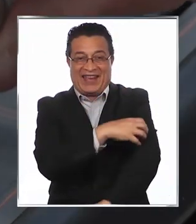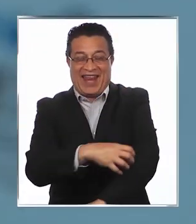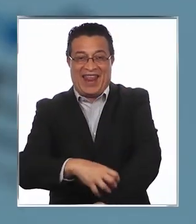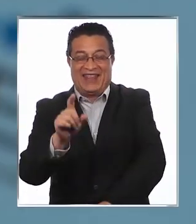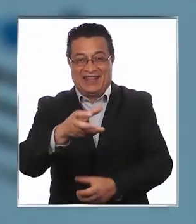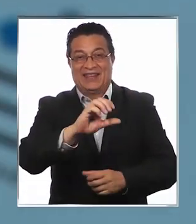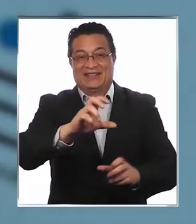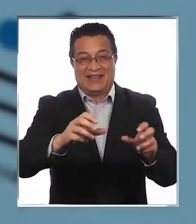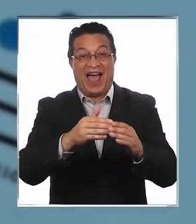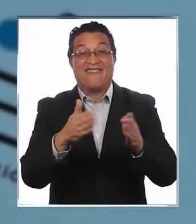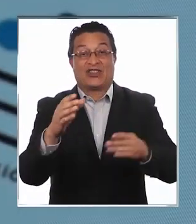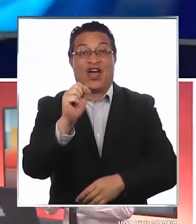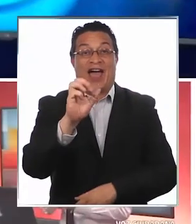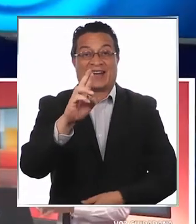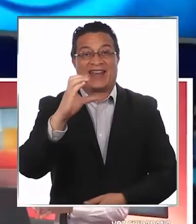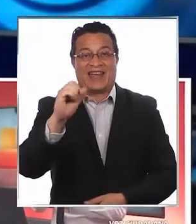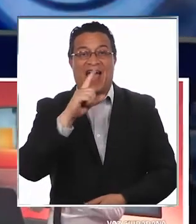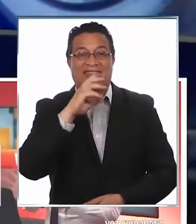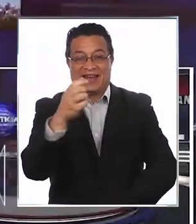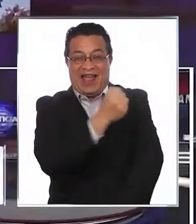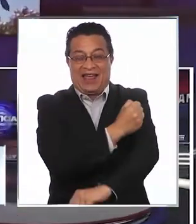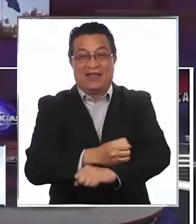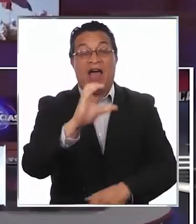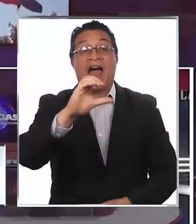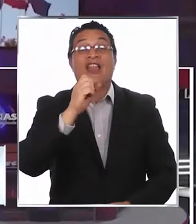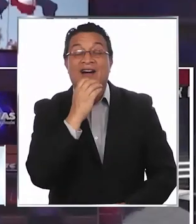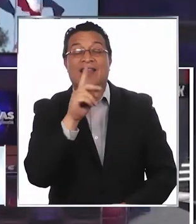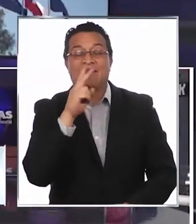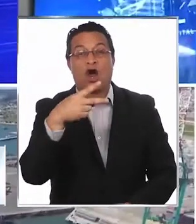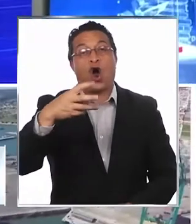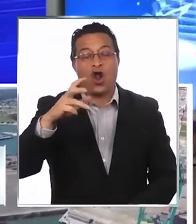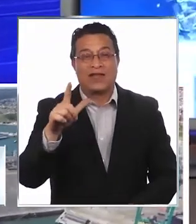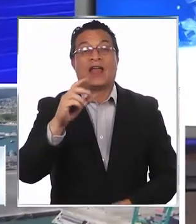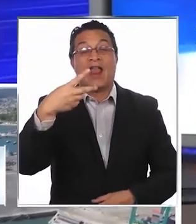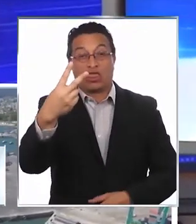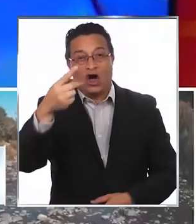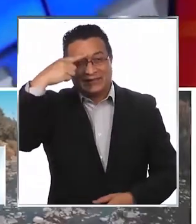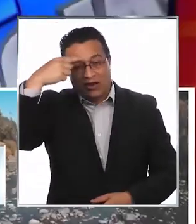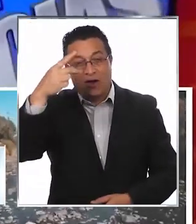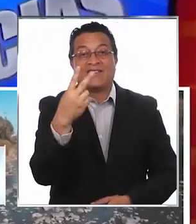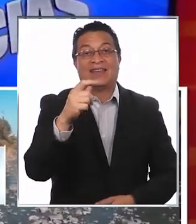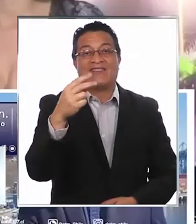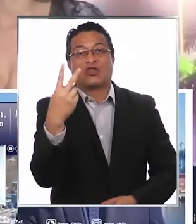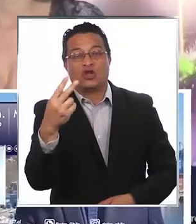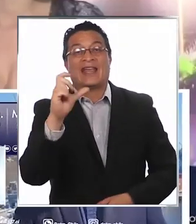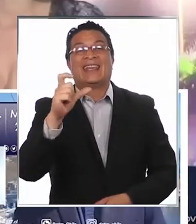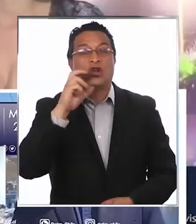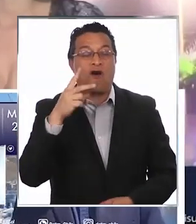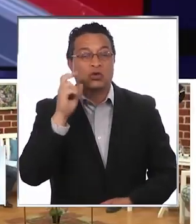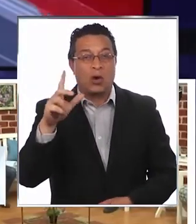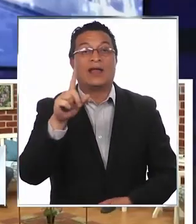Televisión de Señal Abierta, Arcatel, Antofagasta TV, Holvet TV, Canal 2 de San Antonio, BTV2, Girovisual,